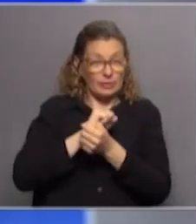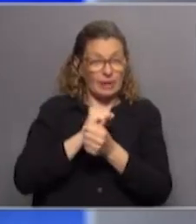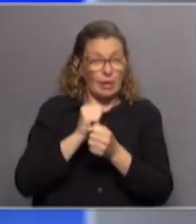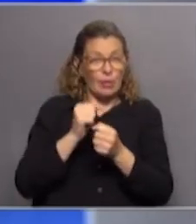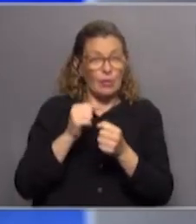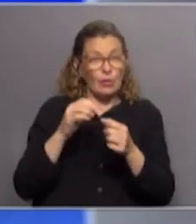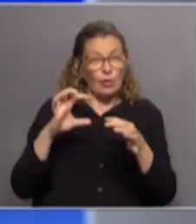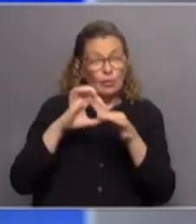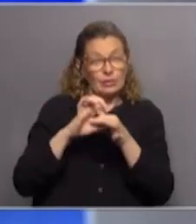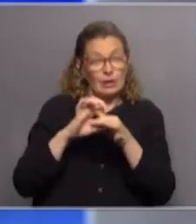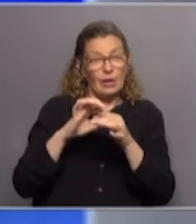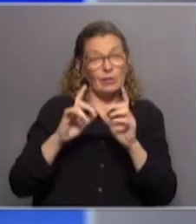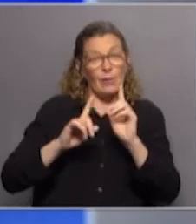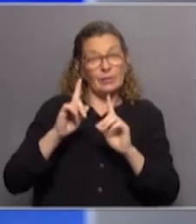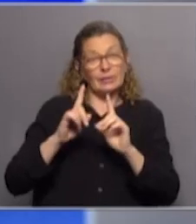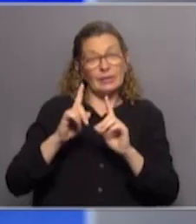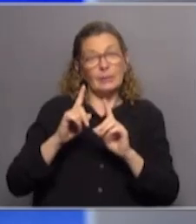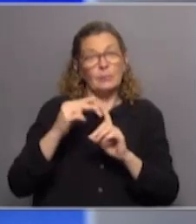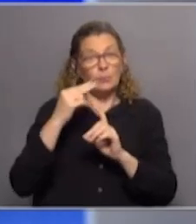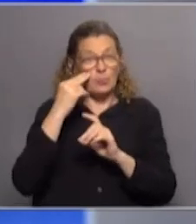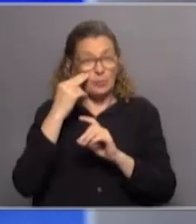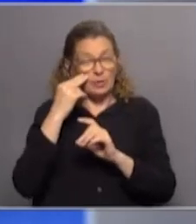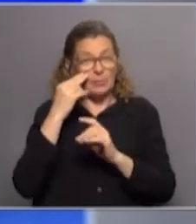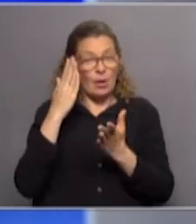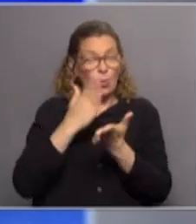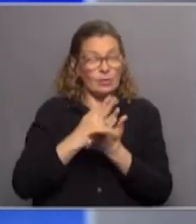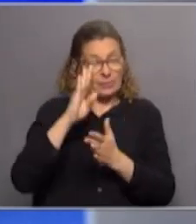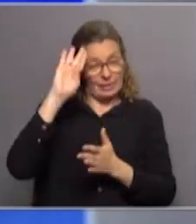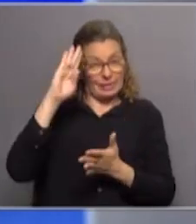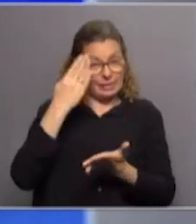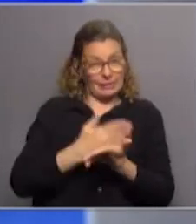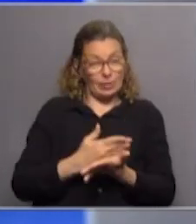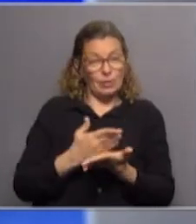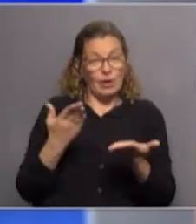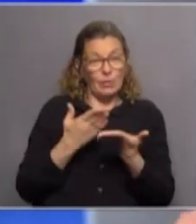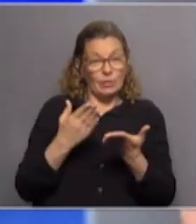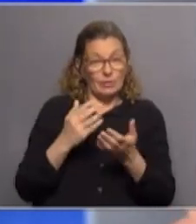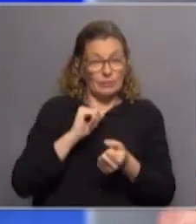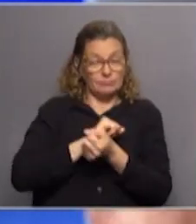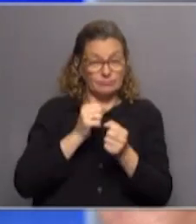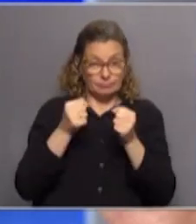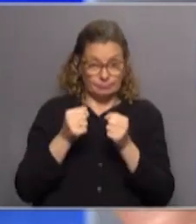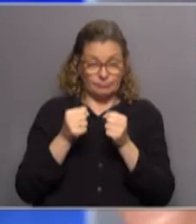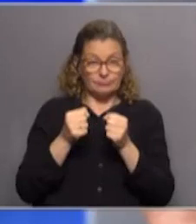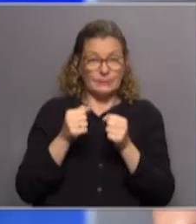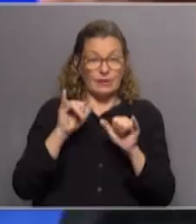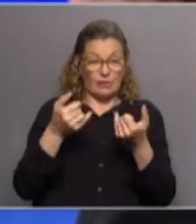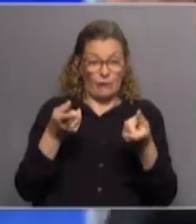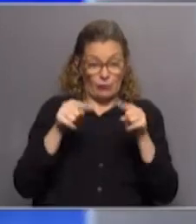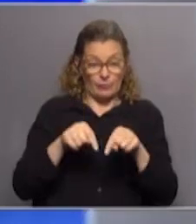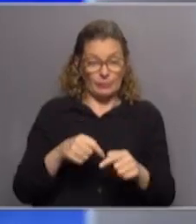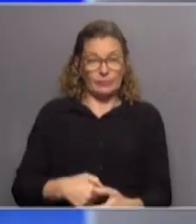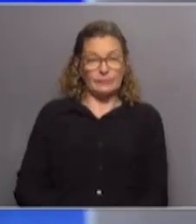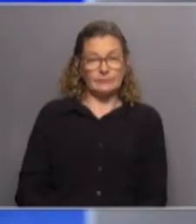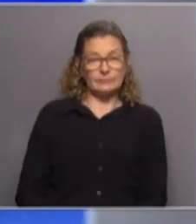vinculados y condenadas en algunos casos por delitos vinculados a la última dictadura que en este momento se encuentran privadas de libertad ya venimos con eso